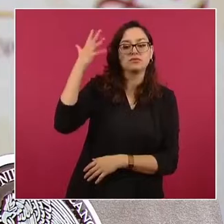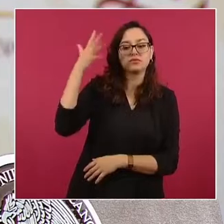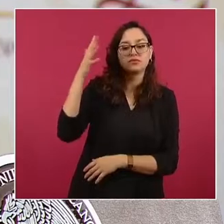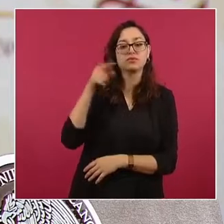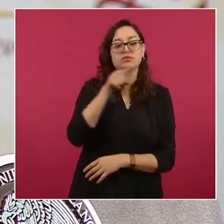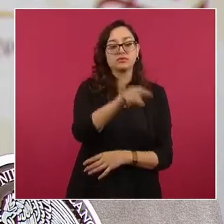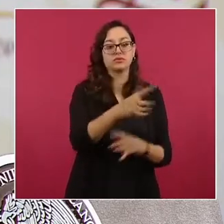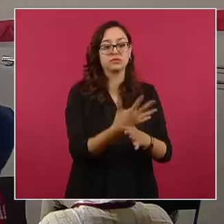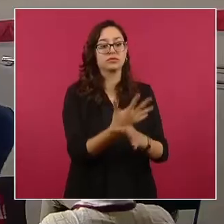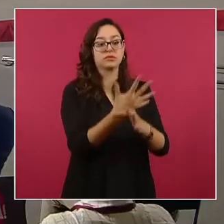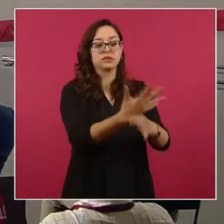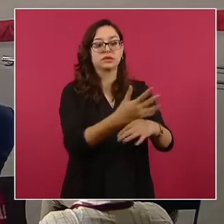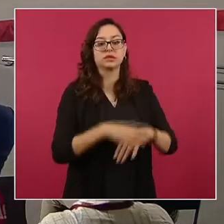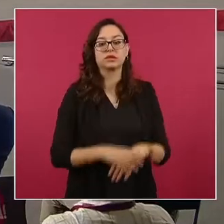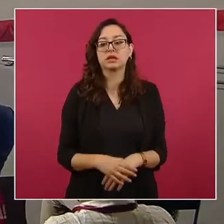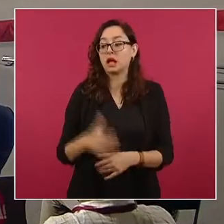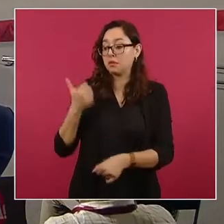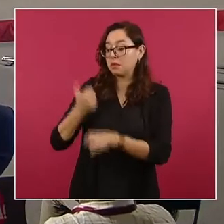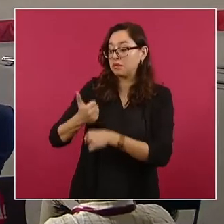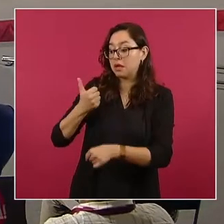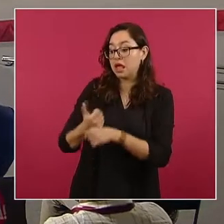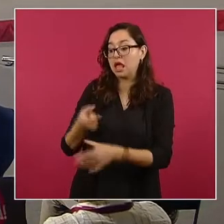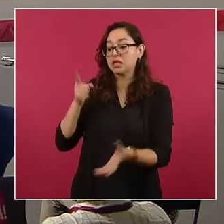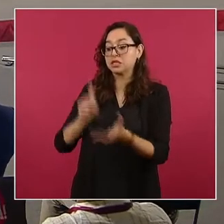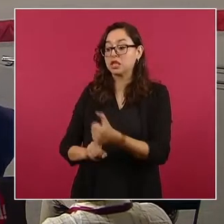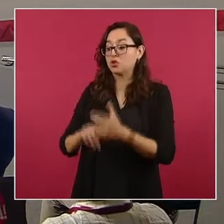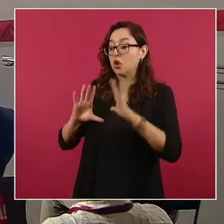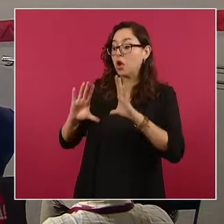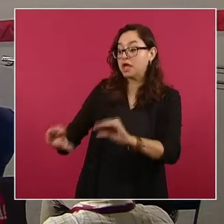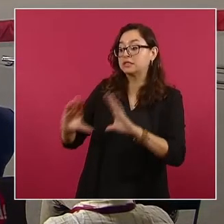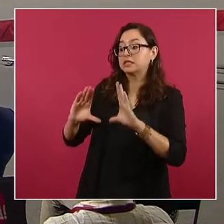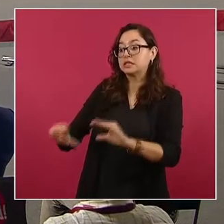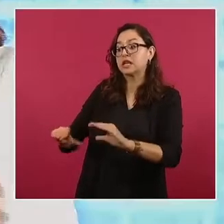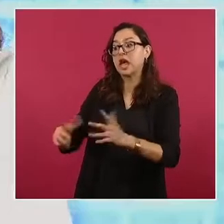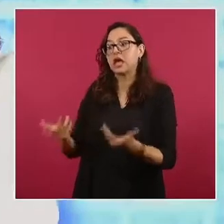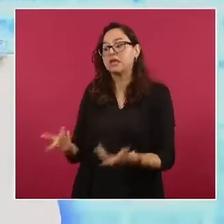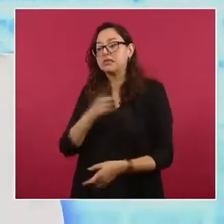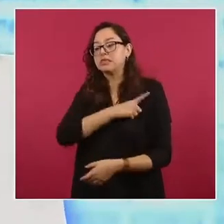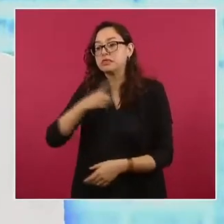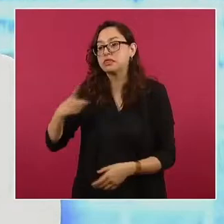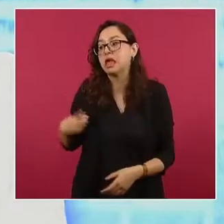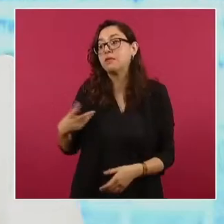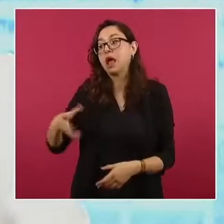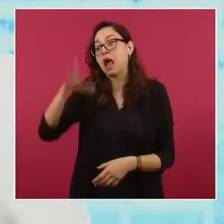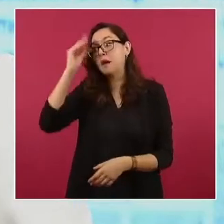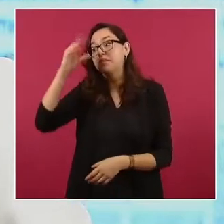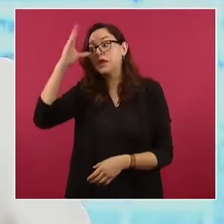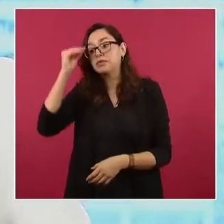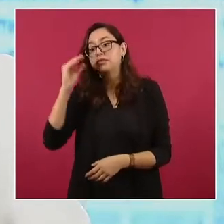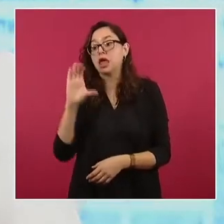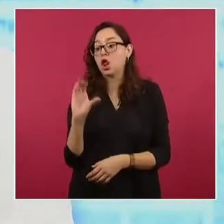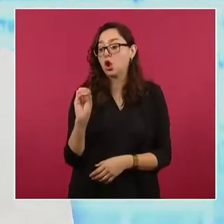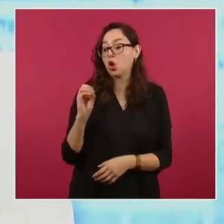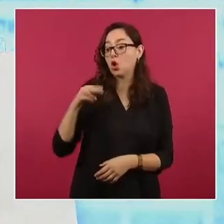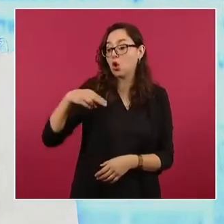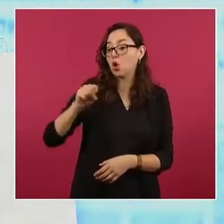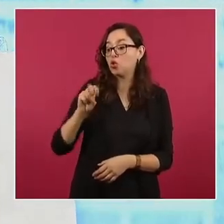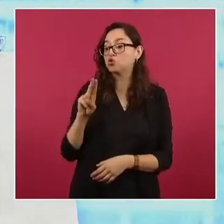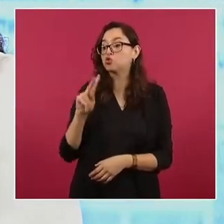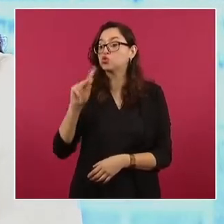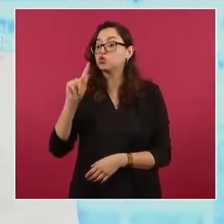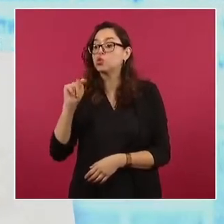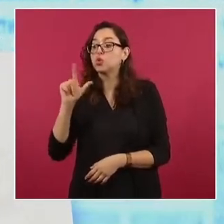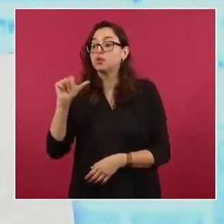hacer consultas populares en las primarias, lo hacen, estos diarios lo hacen para golpear, pero